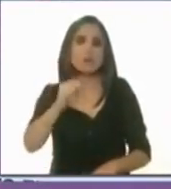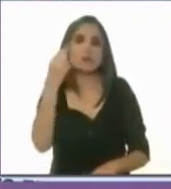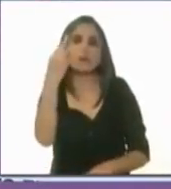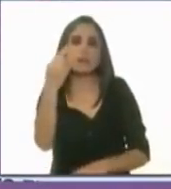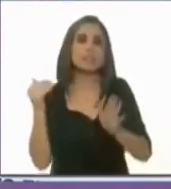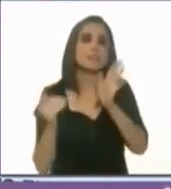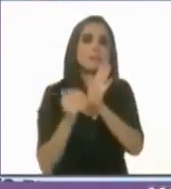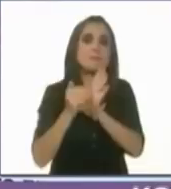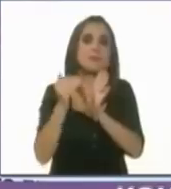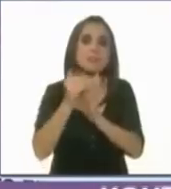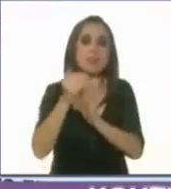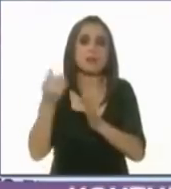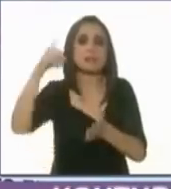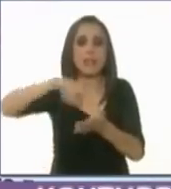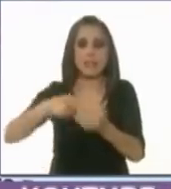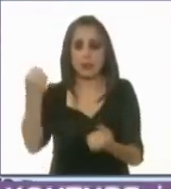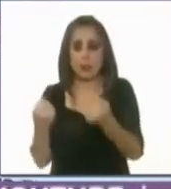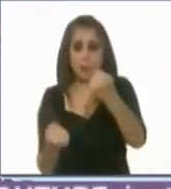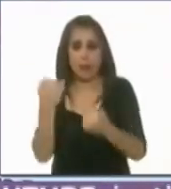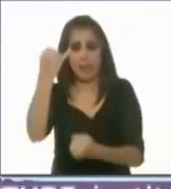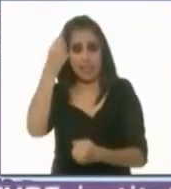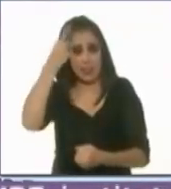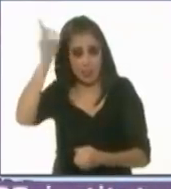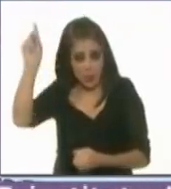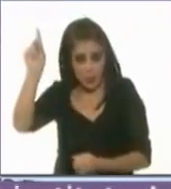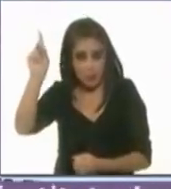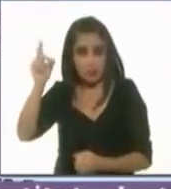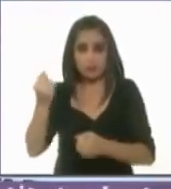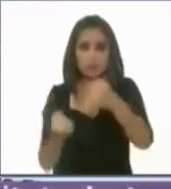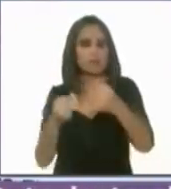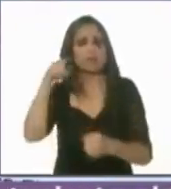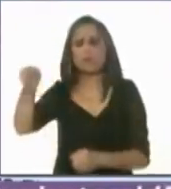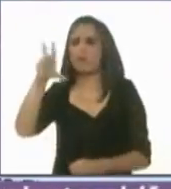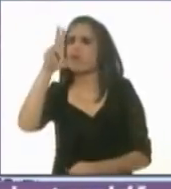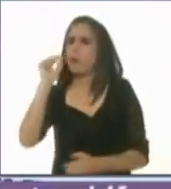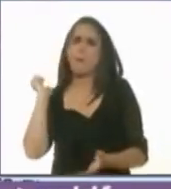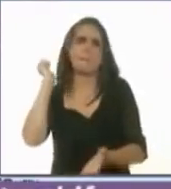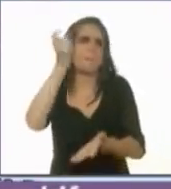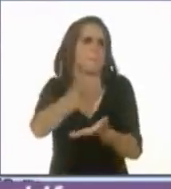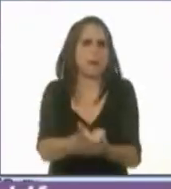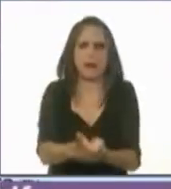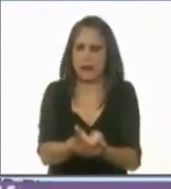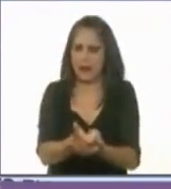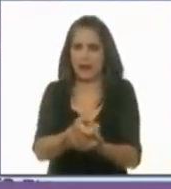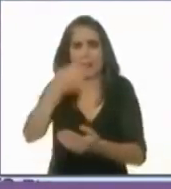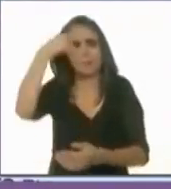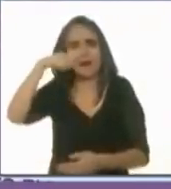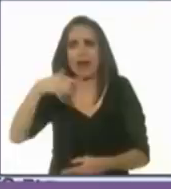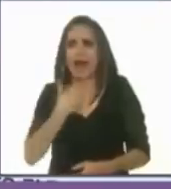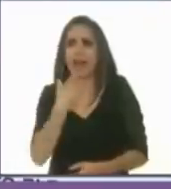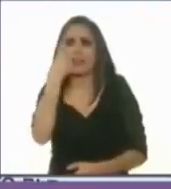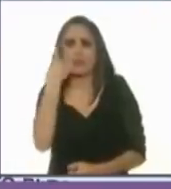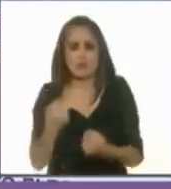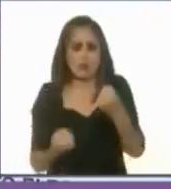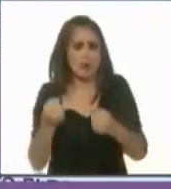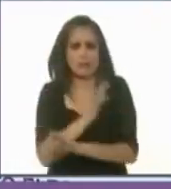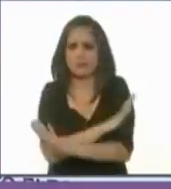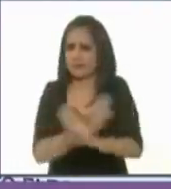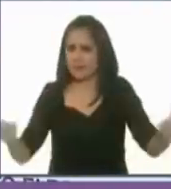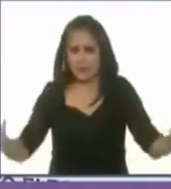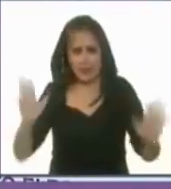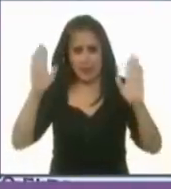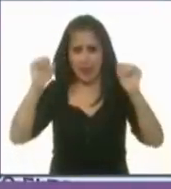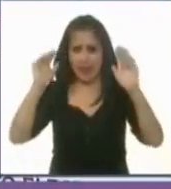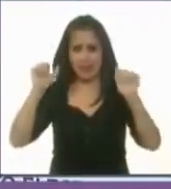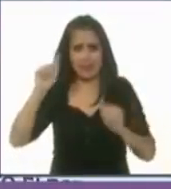millones de vehículos y sus dueños no tendrán que pagar por tener un vehículo. Adiós a la tenencia.